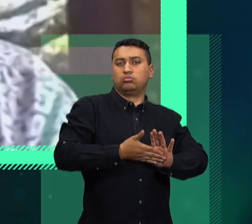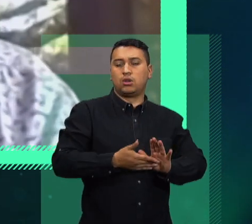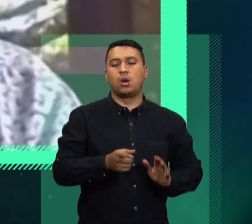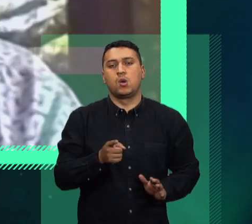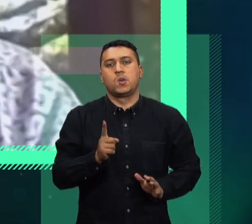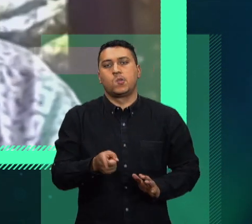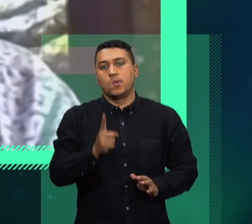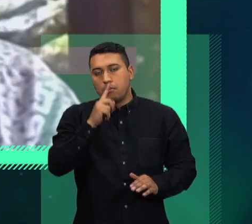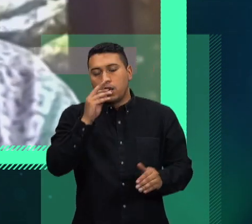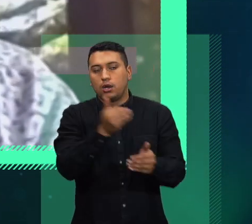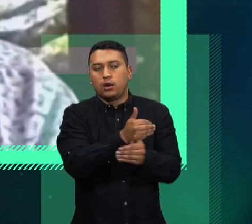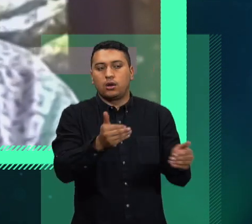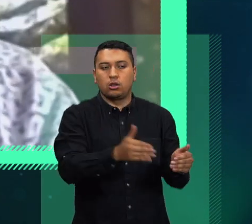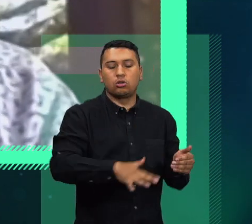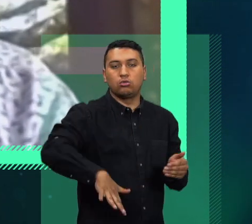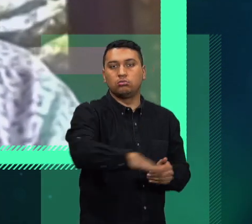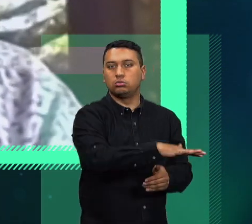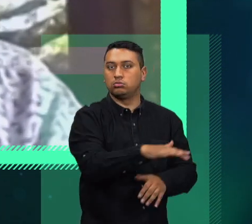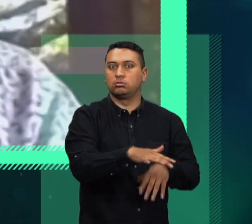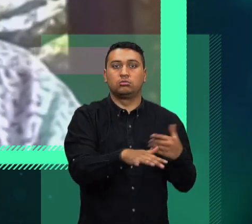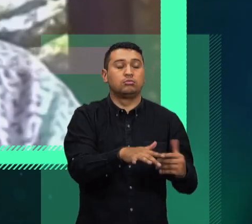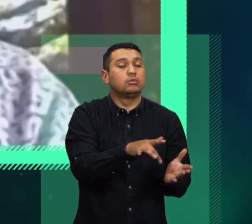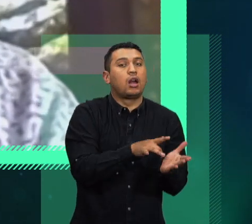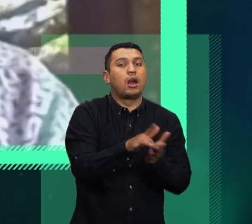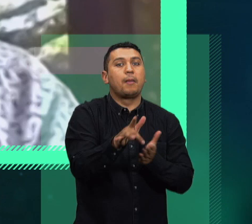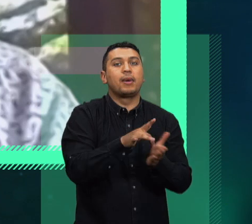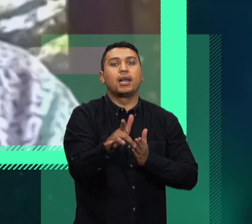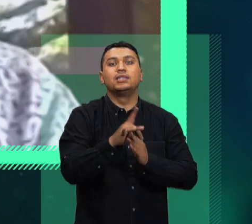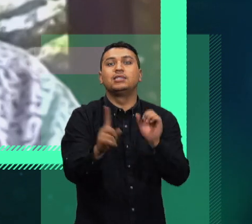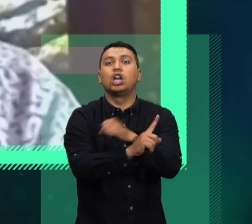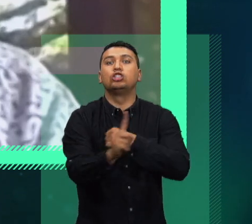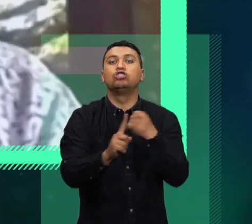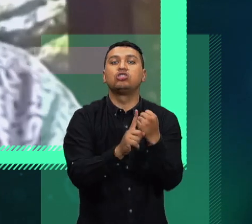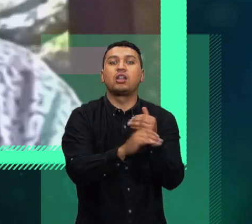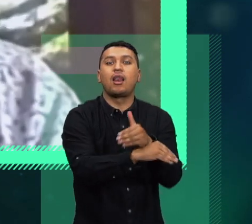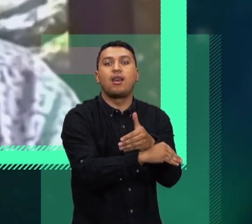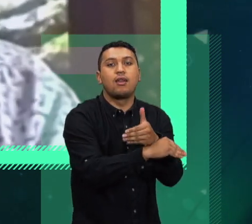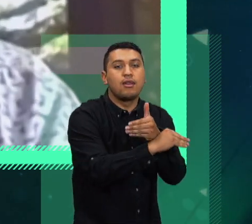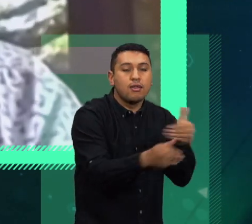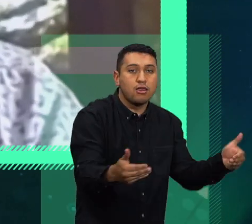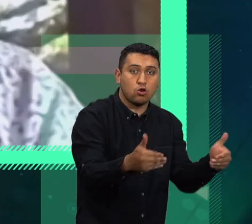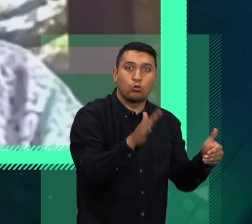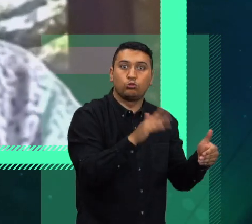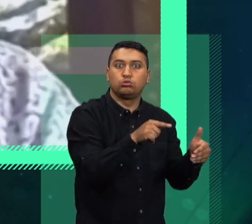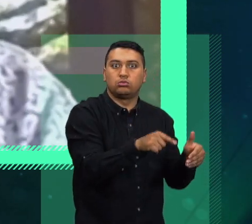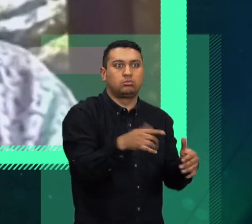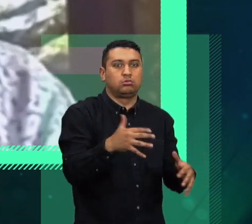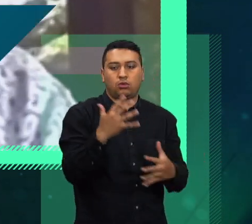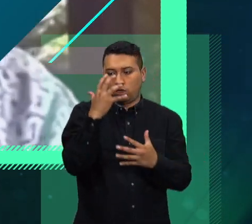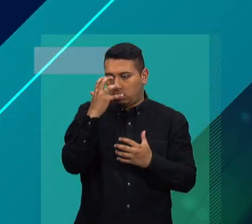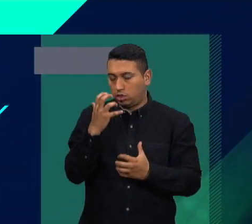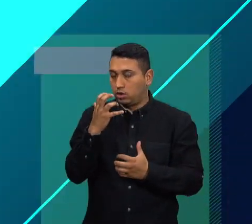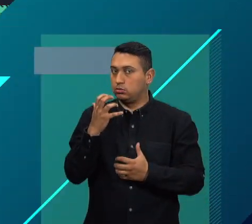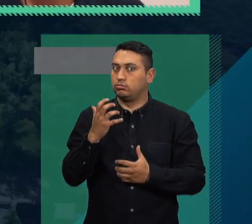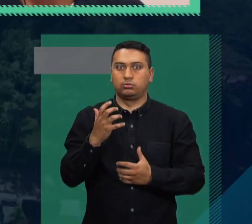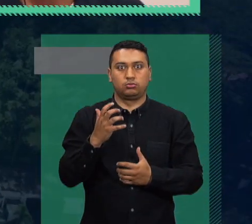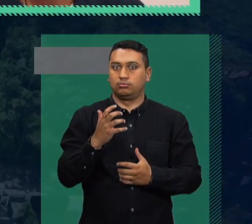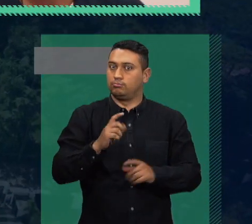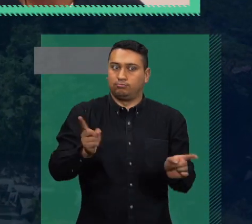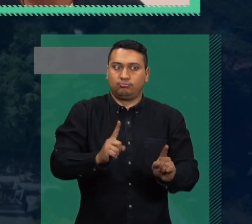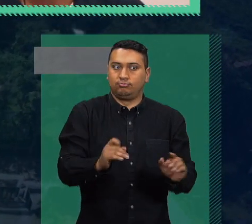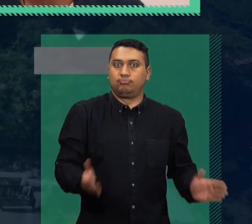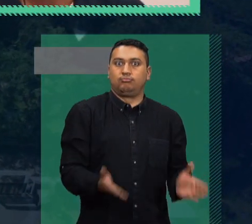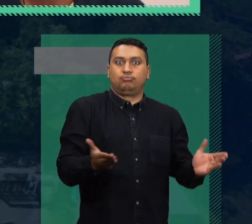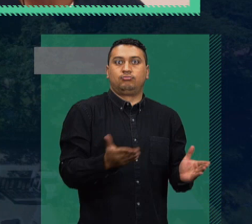para eso es que estaban frente a una emergencia social y emocional infantil de proporciones nunca viven. ¿Ustedes han